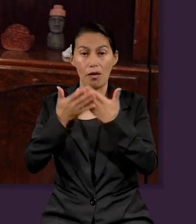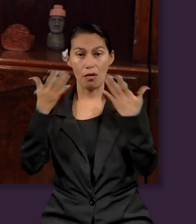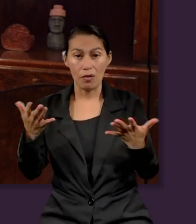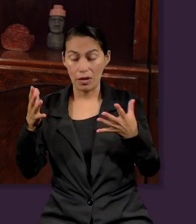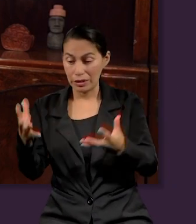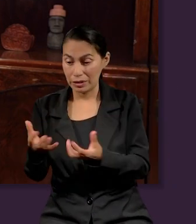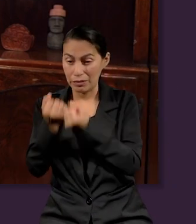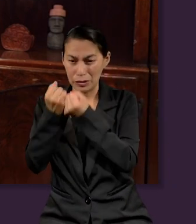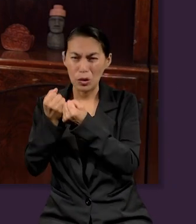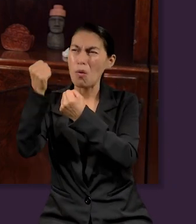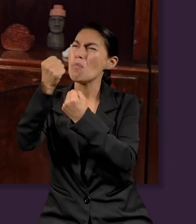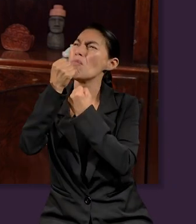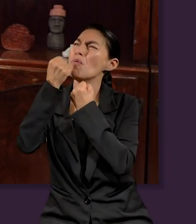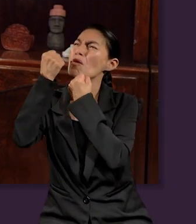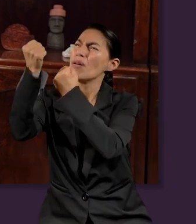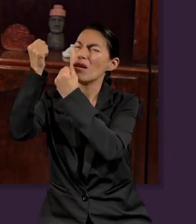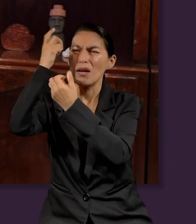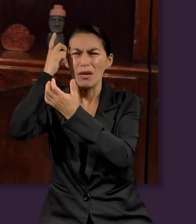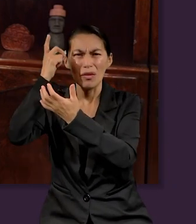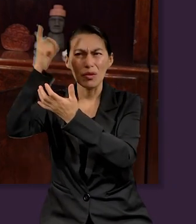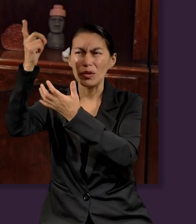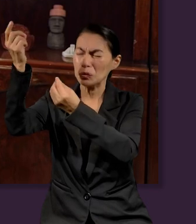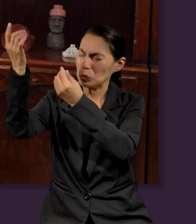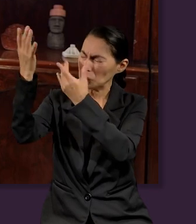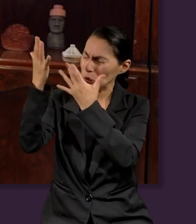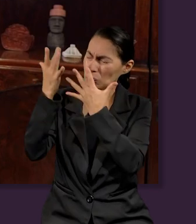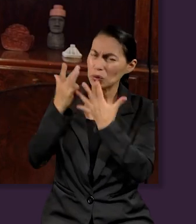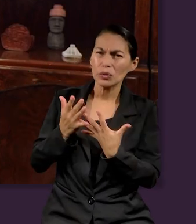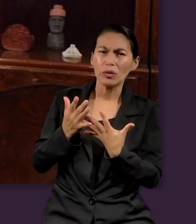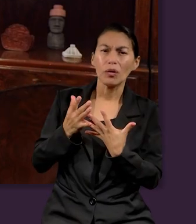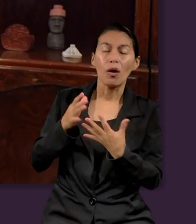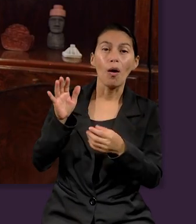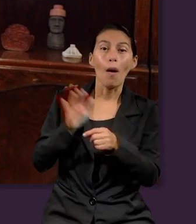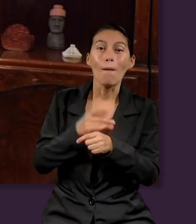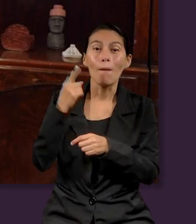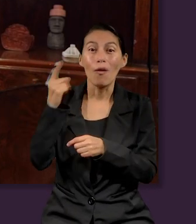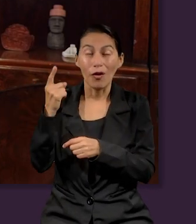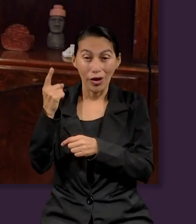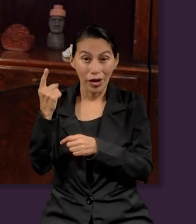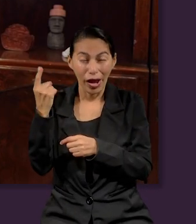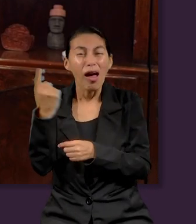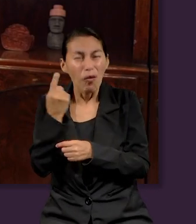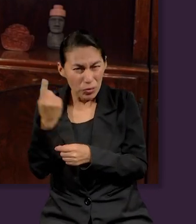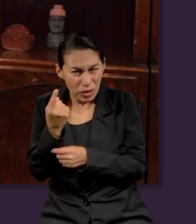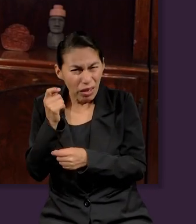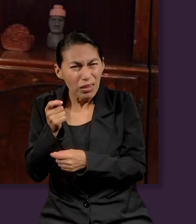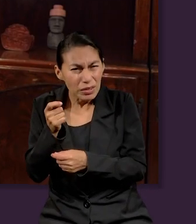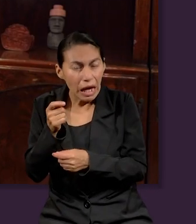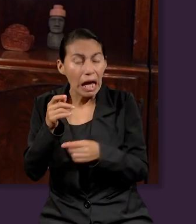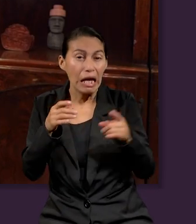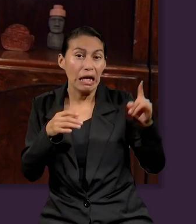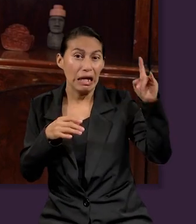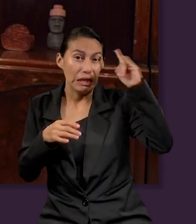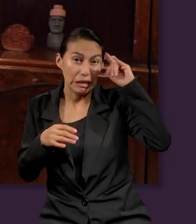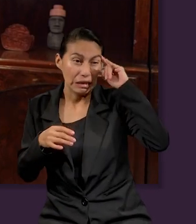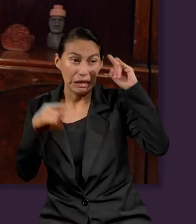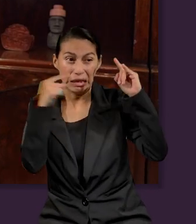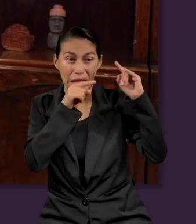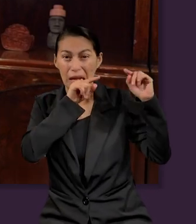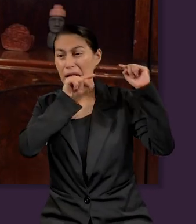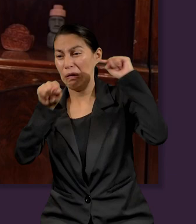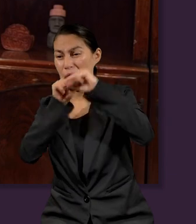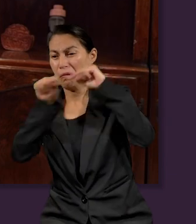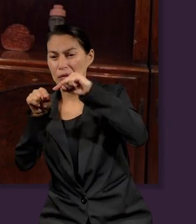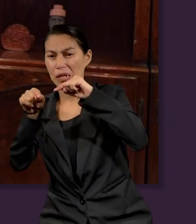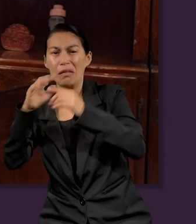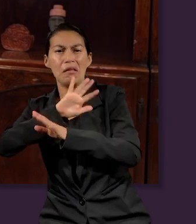salvación, el poder y el reino de nuestro Dios y agrega más adelante porque ha sido expulsado el acusador de nuestros